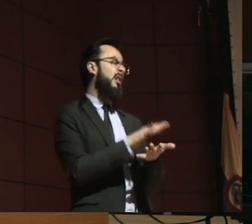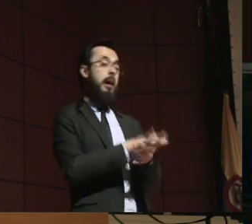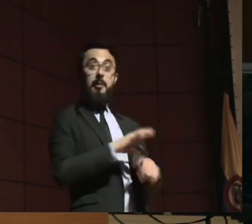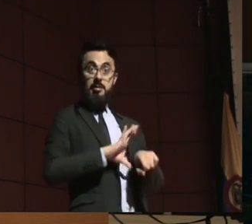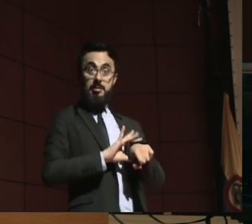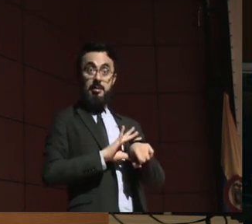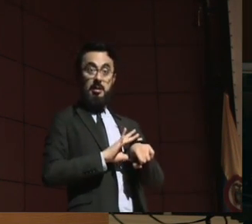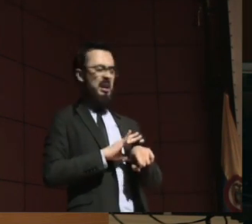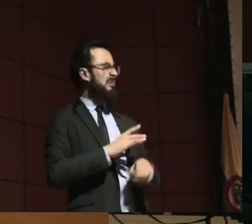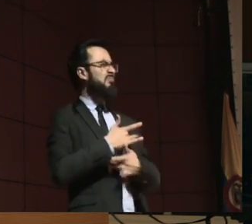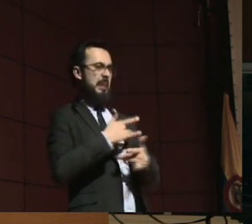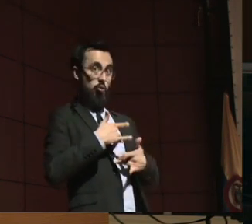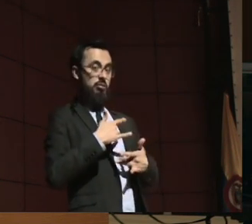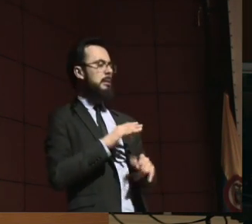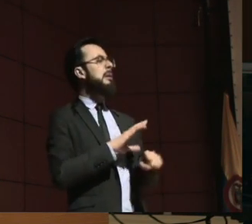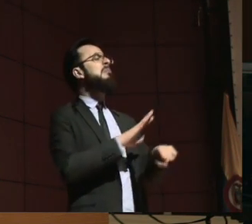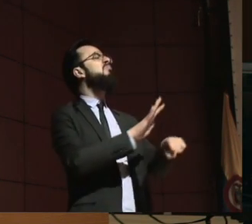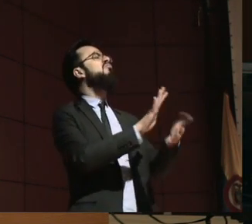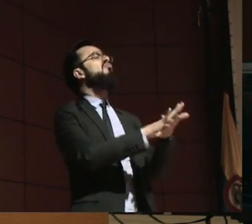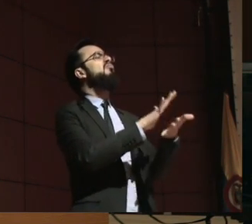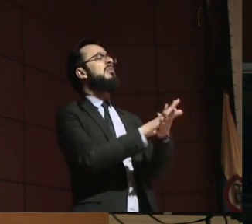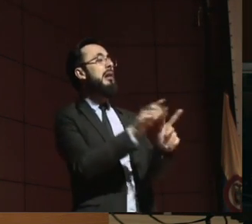voy a cuidar hasta que se muera.